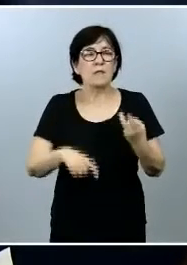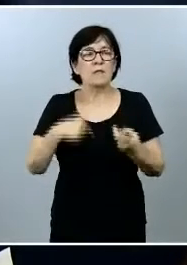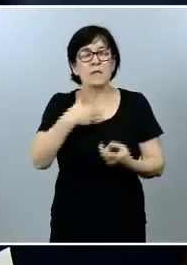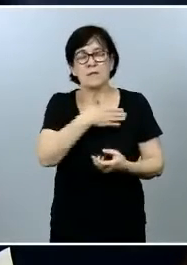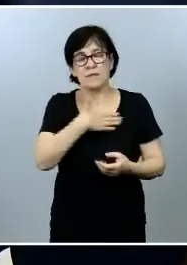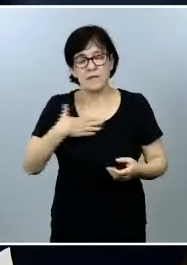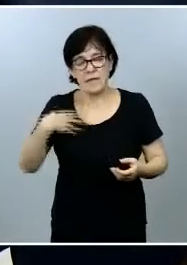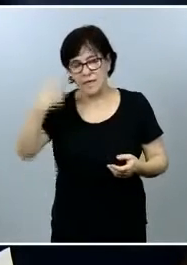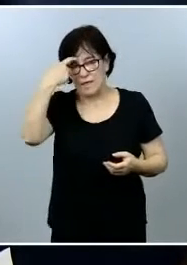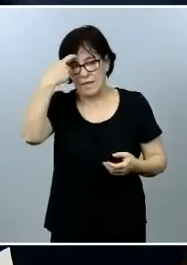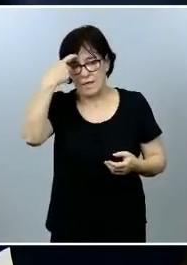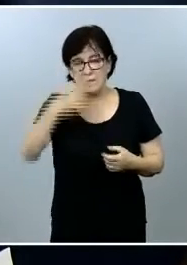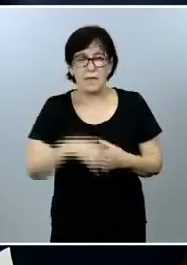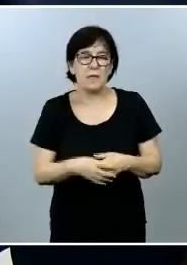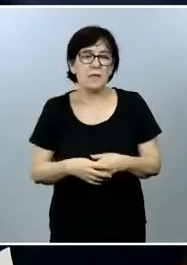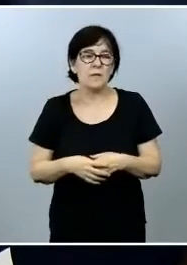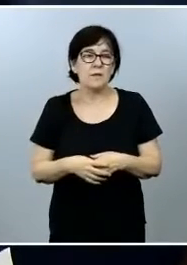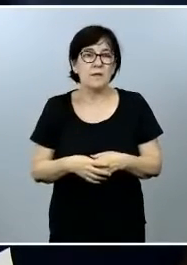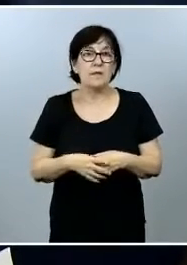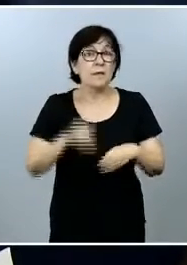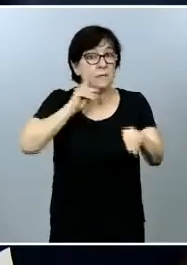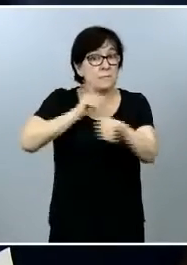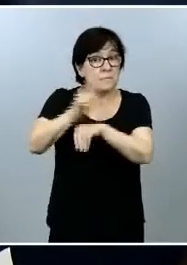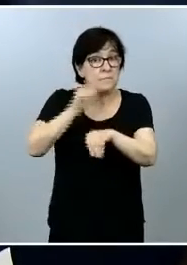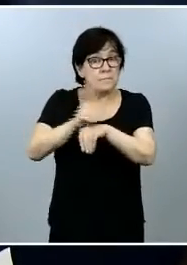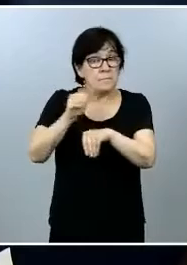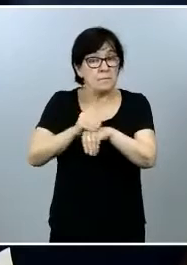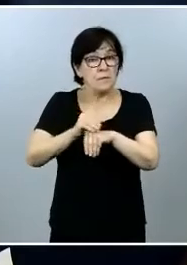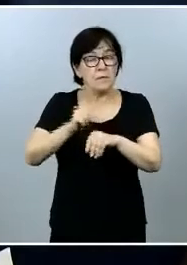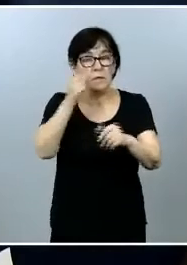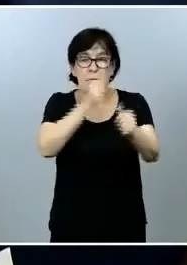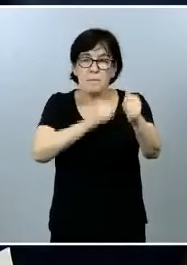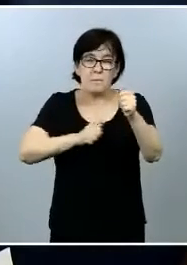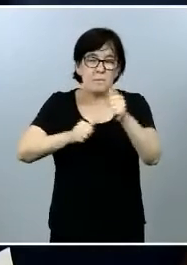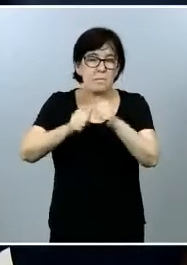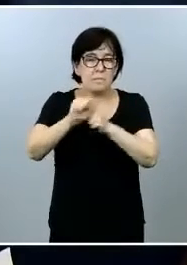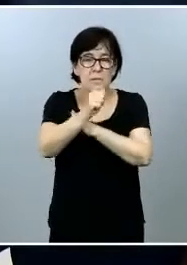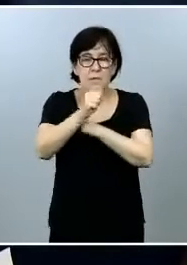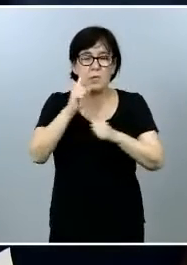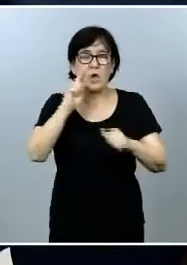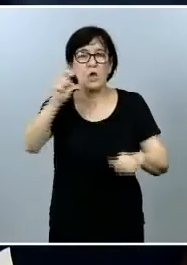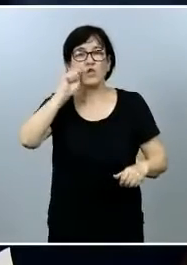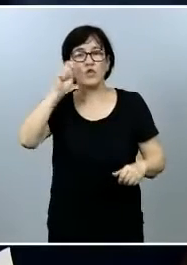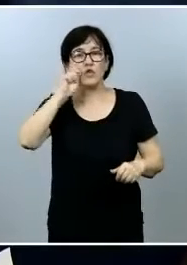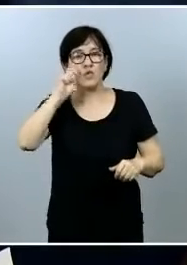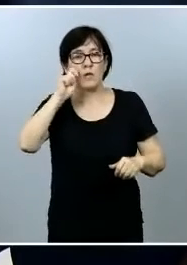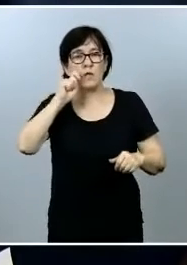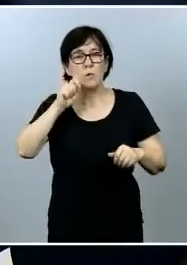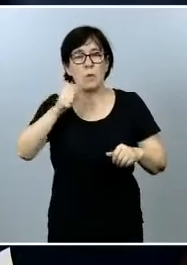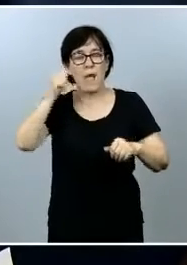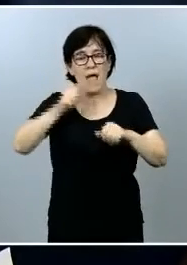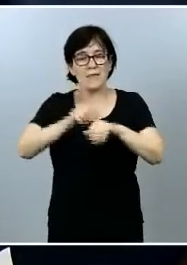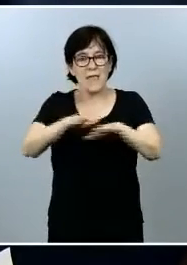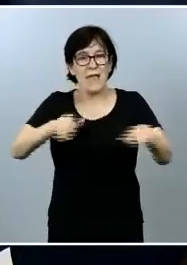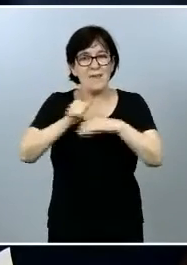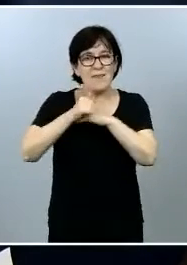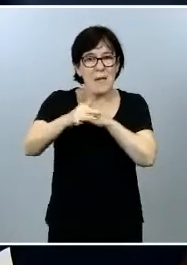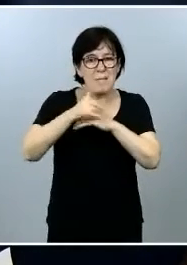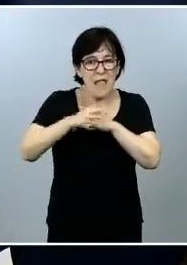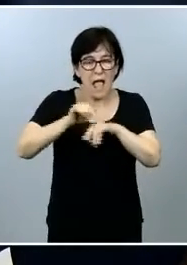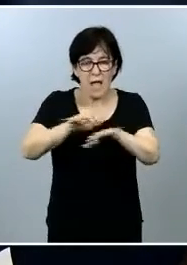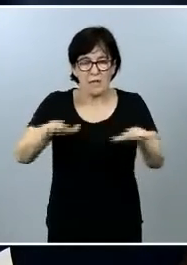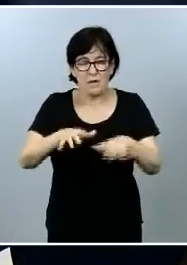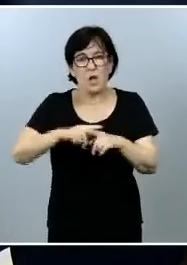si estas ayudas van a ir prioritariamente a un turismo de playa o también se destinarán a